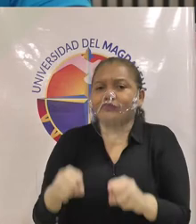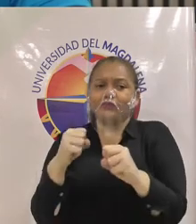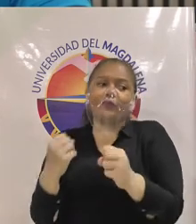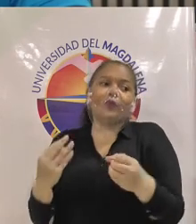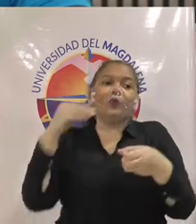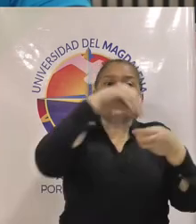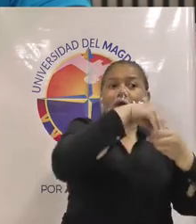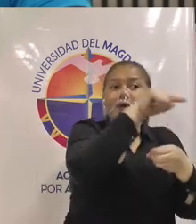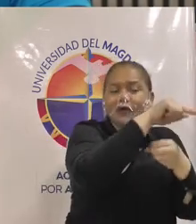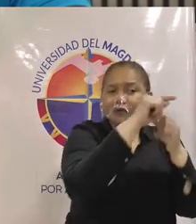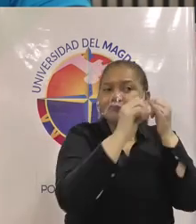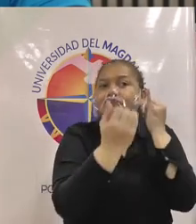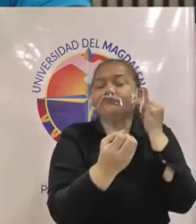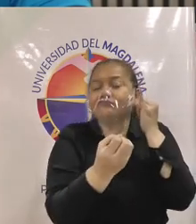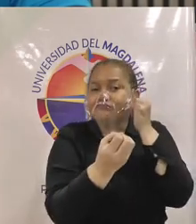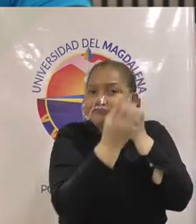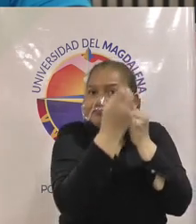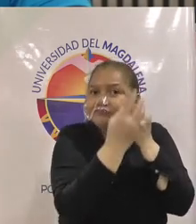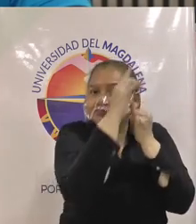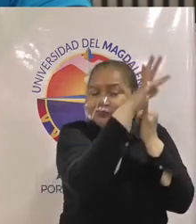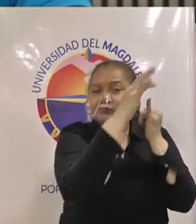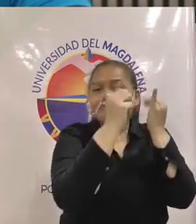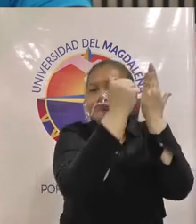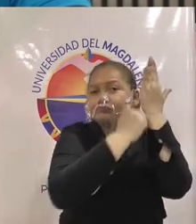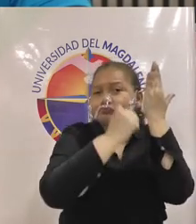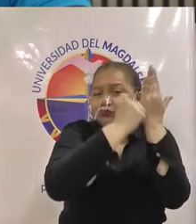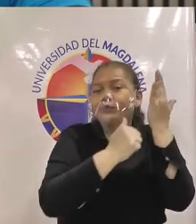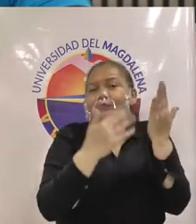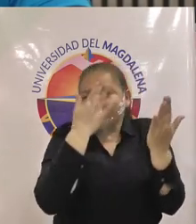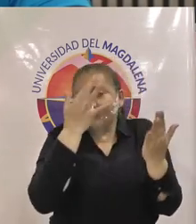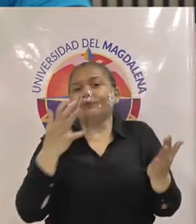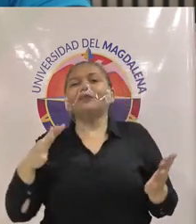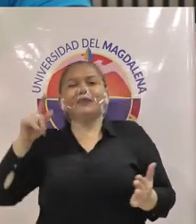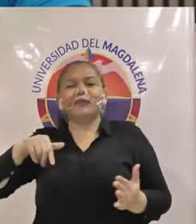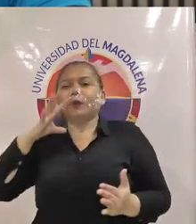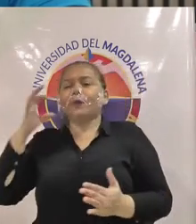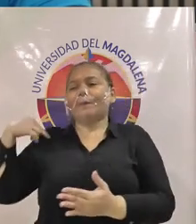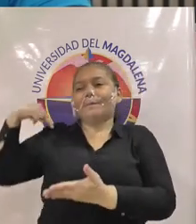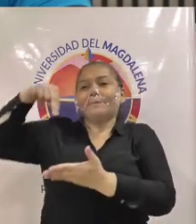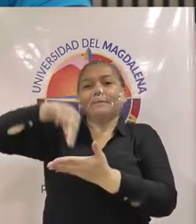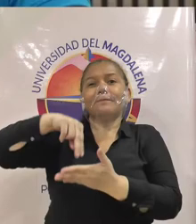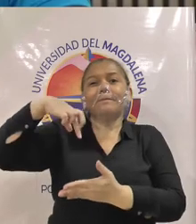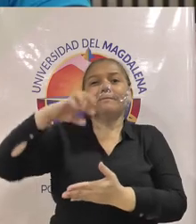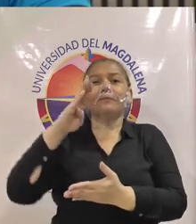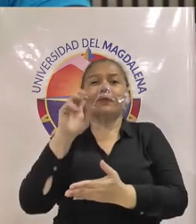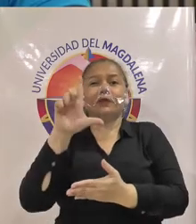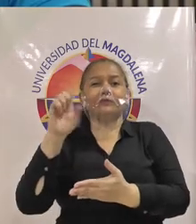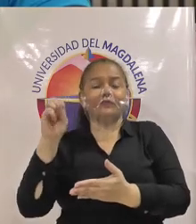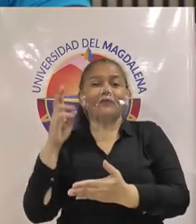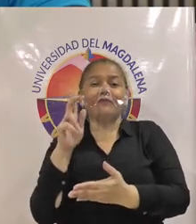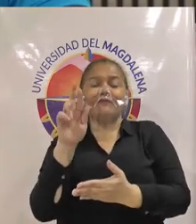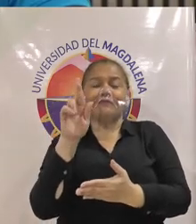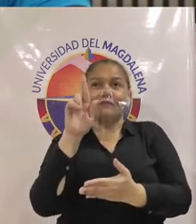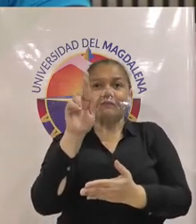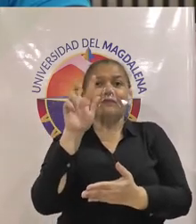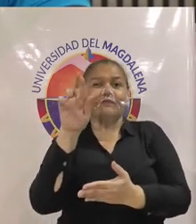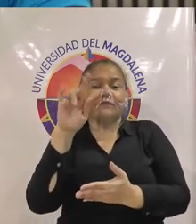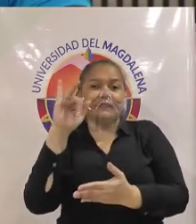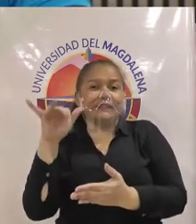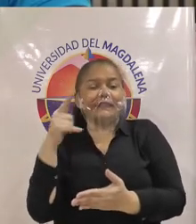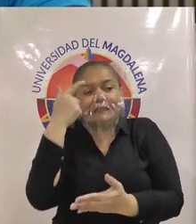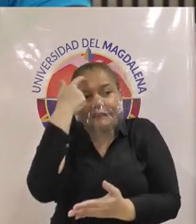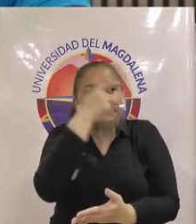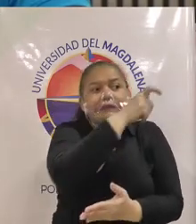Paulo Freire de lo oprimido y es llegar a esas comunidades donde verdaderamente no tienen la capacidad de ingresar ya sea por su